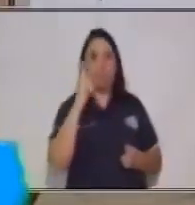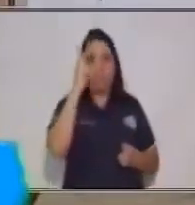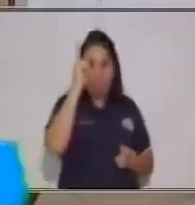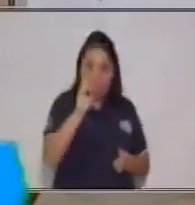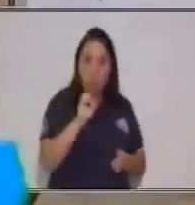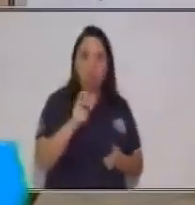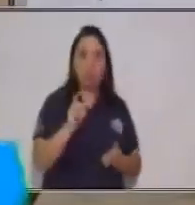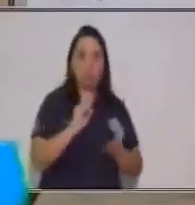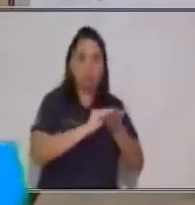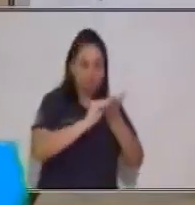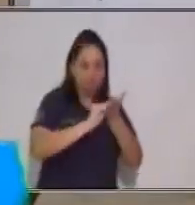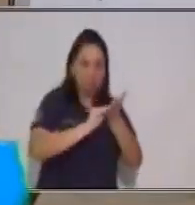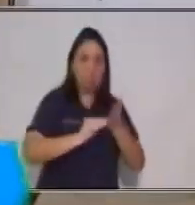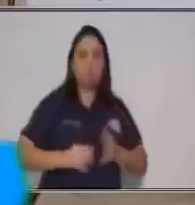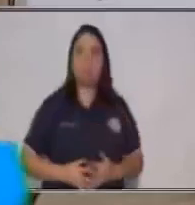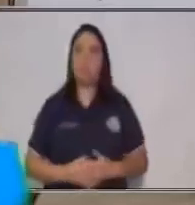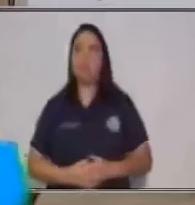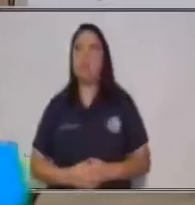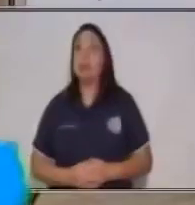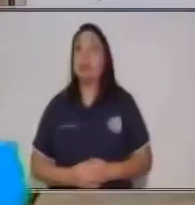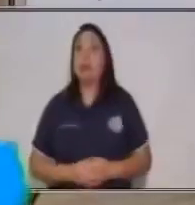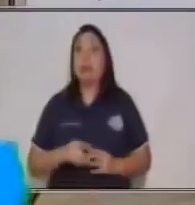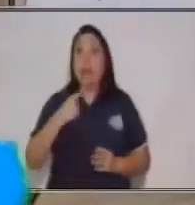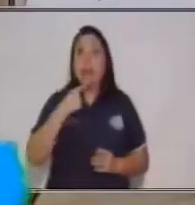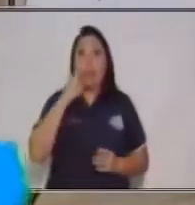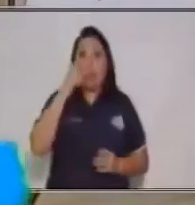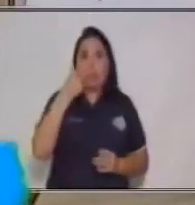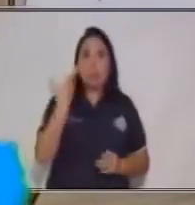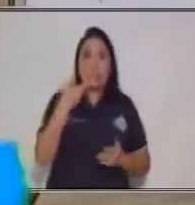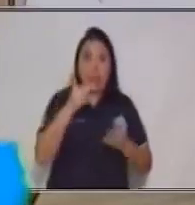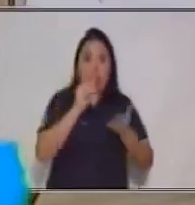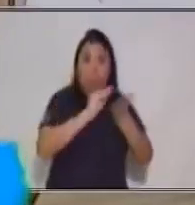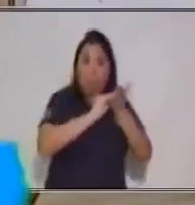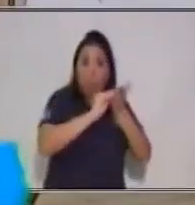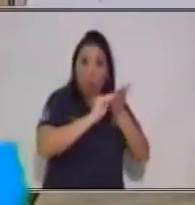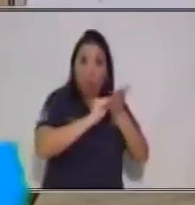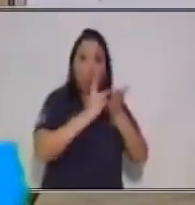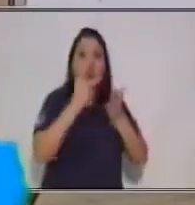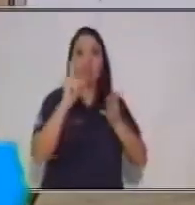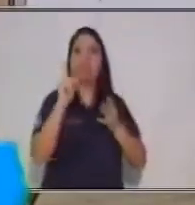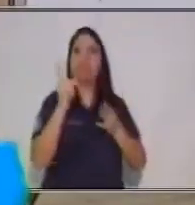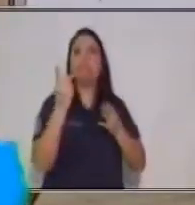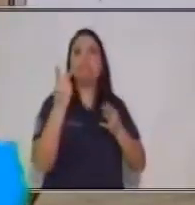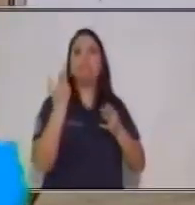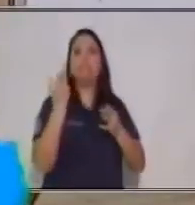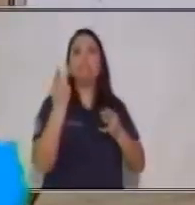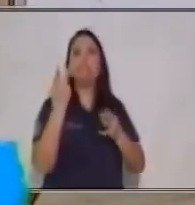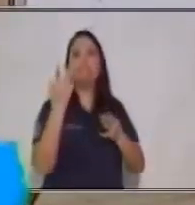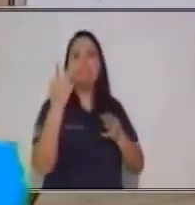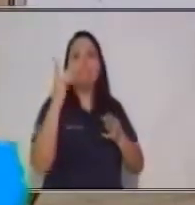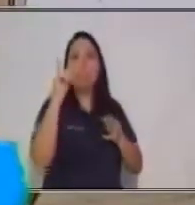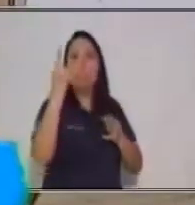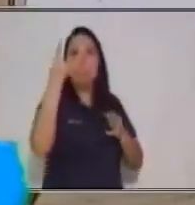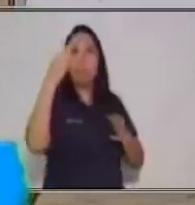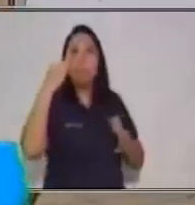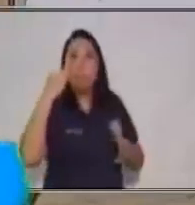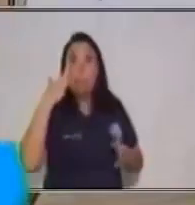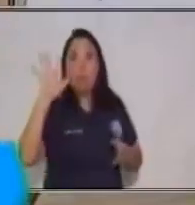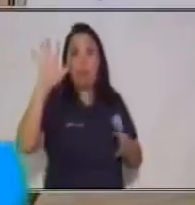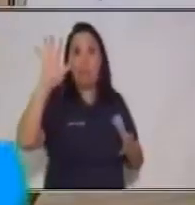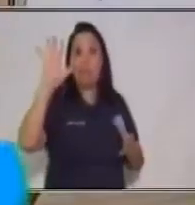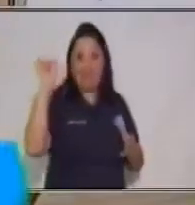va ser lo definitivo. Sino que va a ser únicamente nuestro primer intento por exponer nuestras ideas.